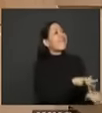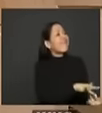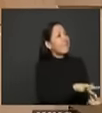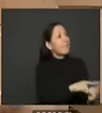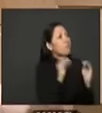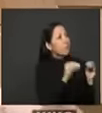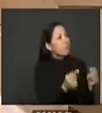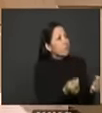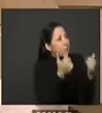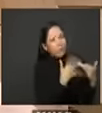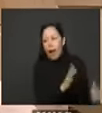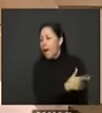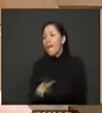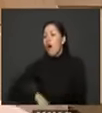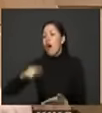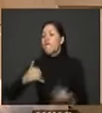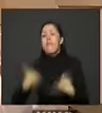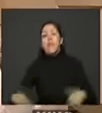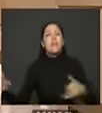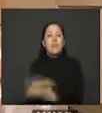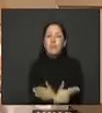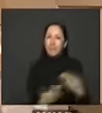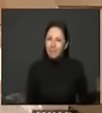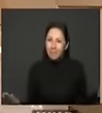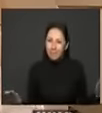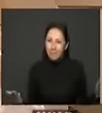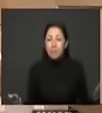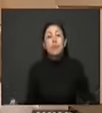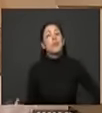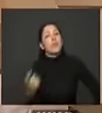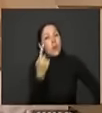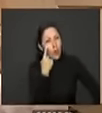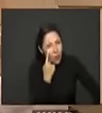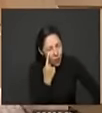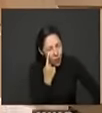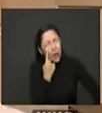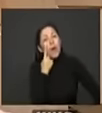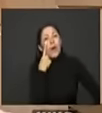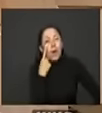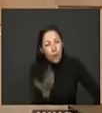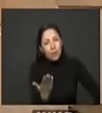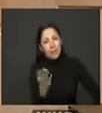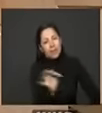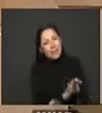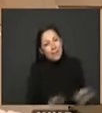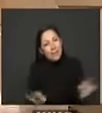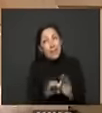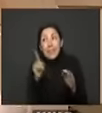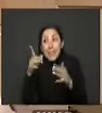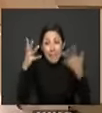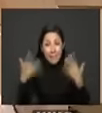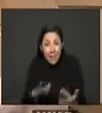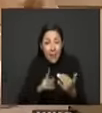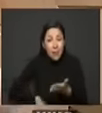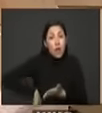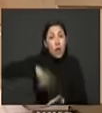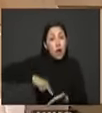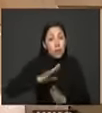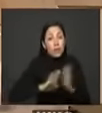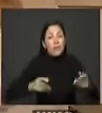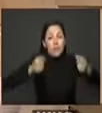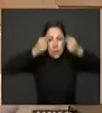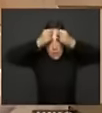señoras y señores congresistas colombianos todos entendamos una cosa de una vez por todas y no queremos fracasar en este posconflicto el Estado